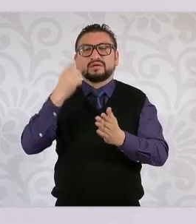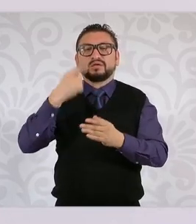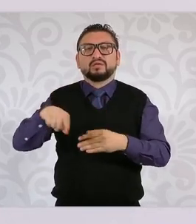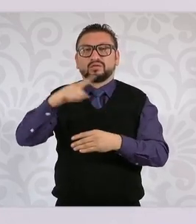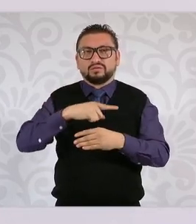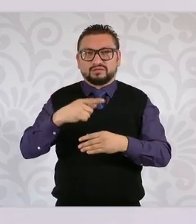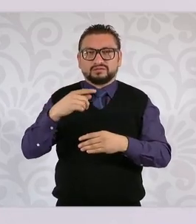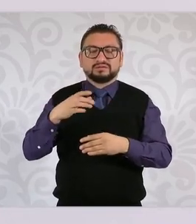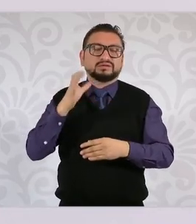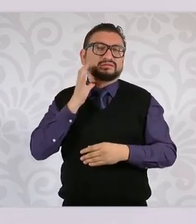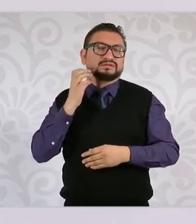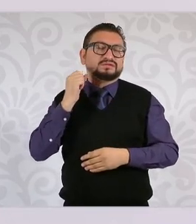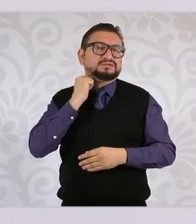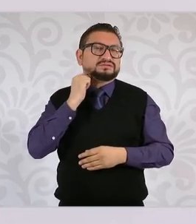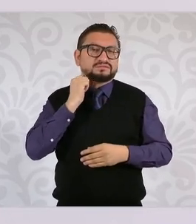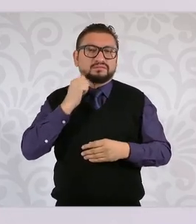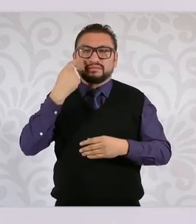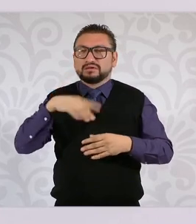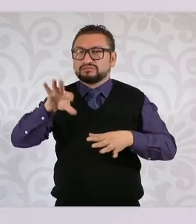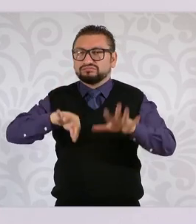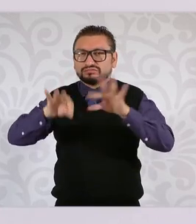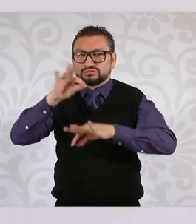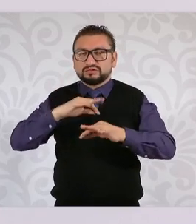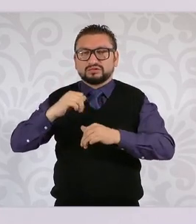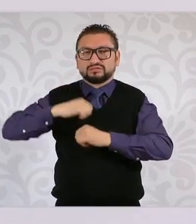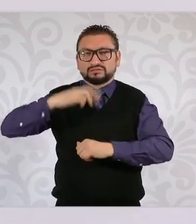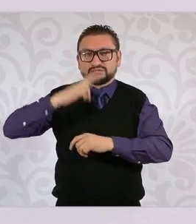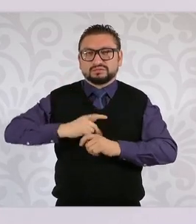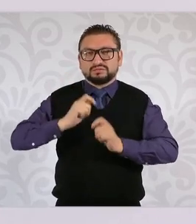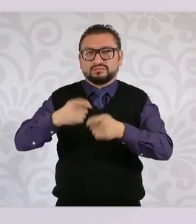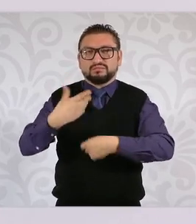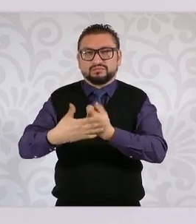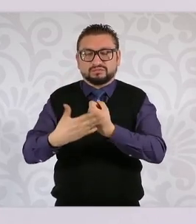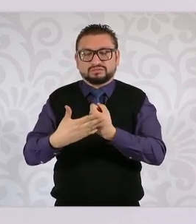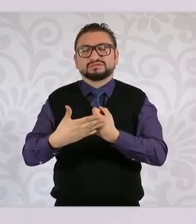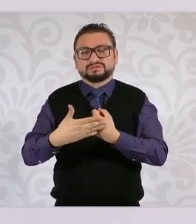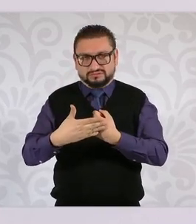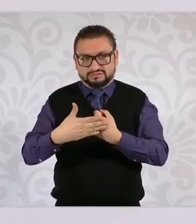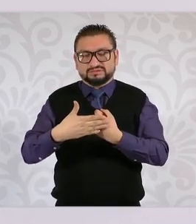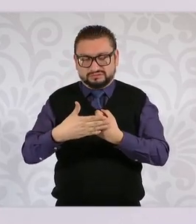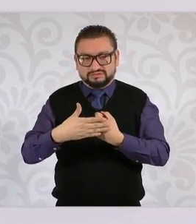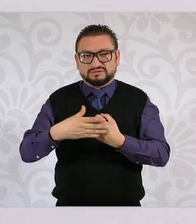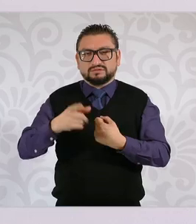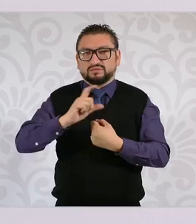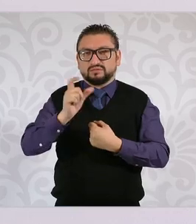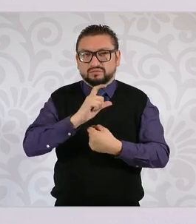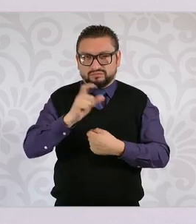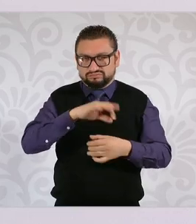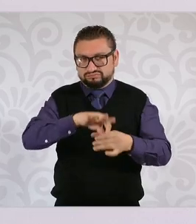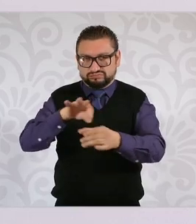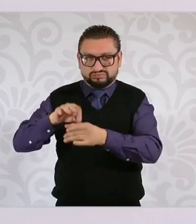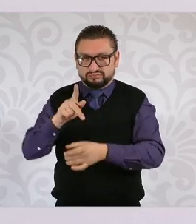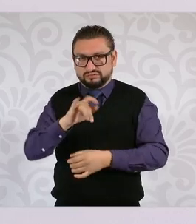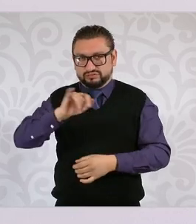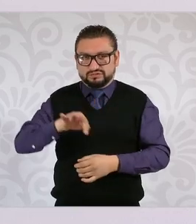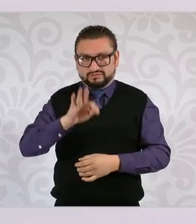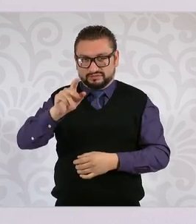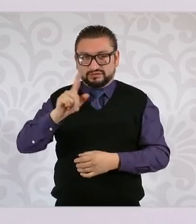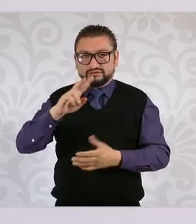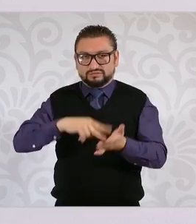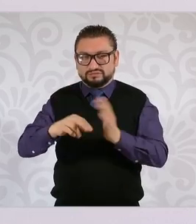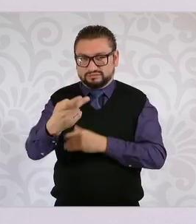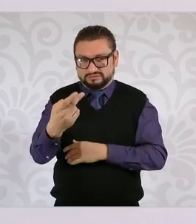utilizó el Senado de la República para seleccionar los cargos que se elegirán en la elección extraordinaria del Poder Judicial en 2025,